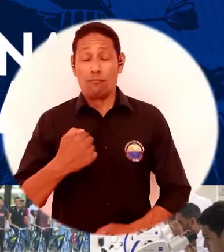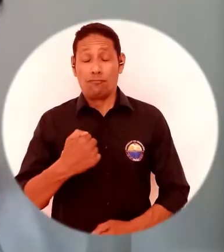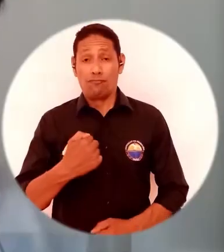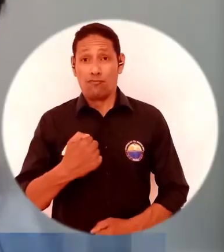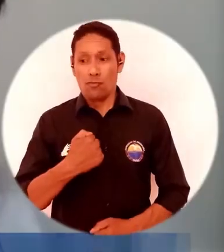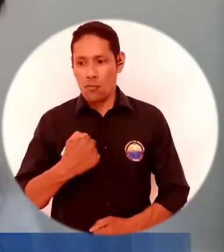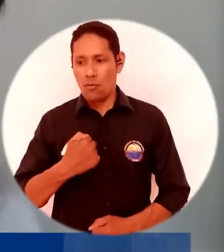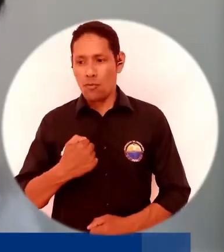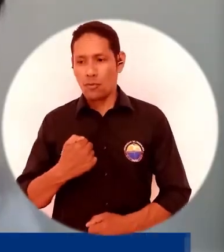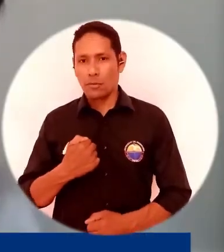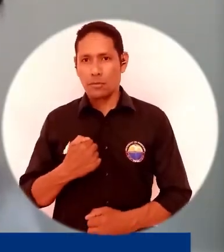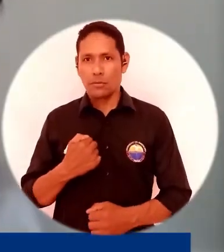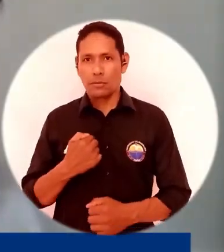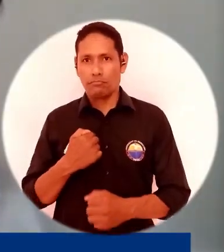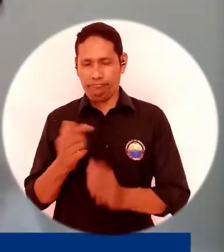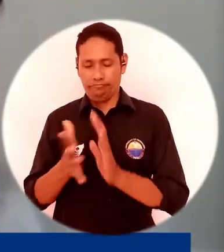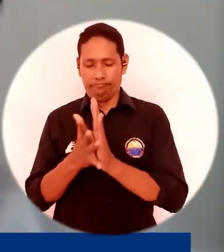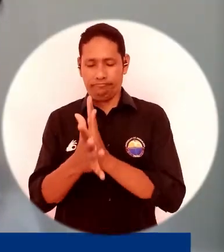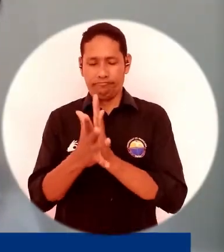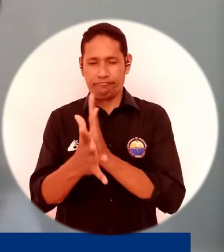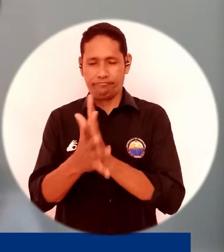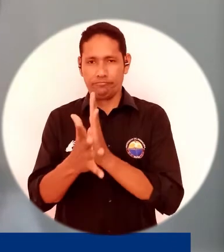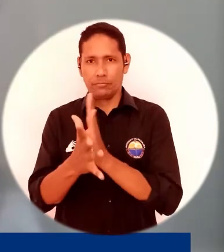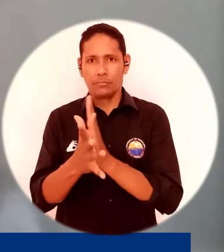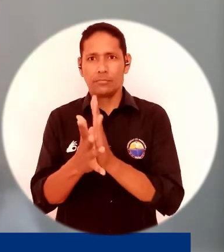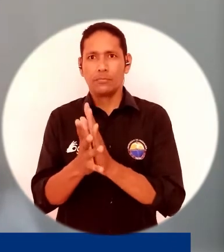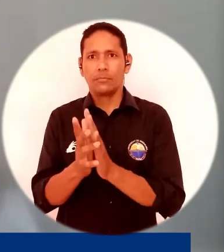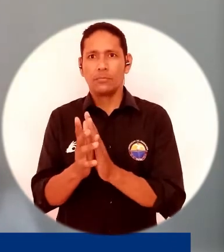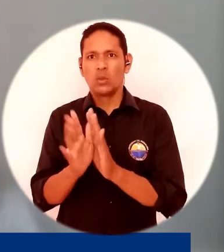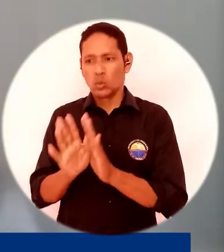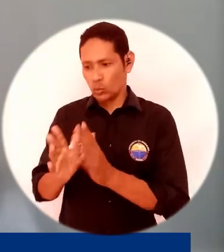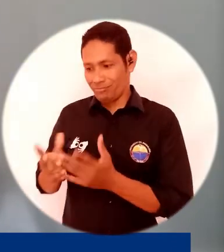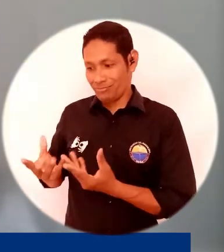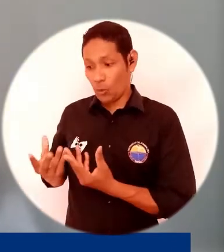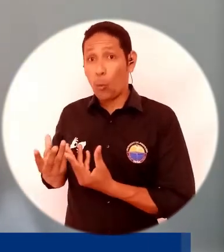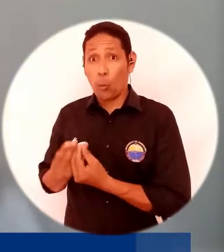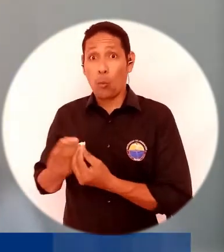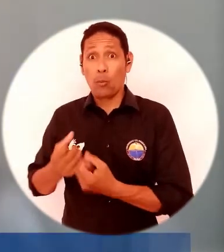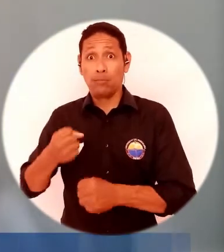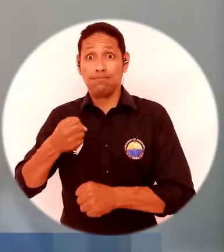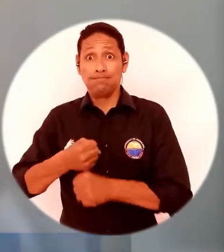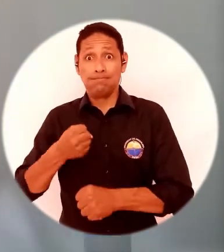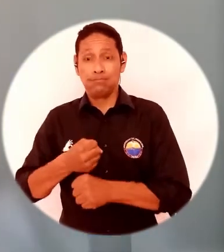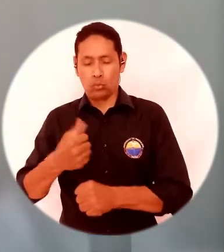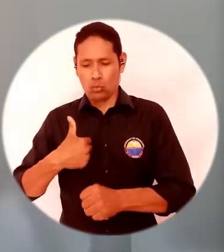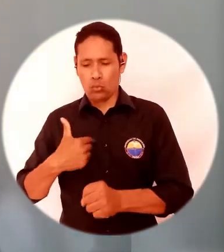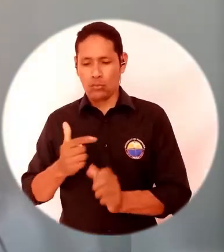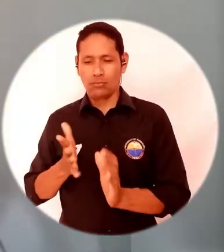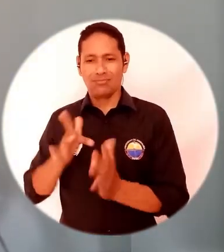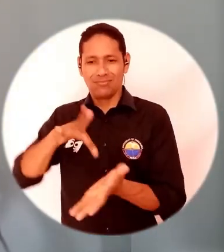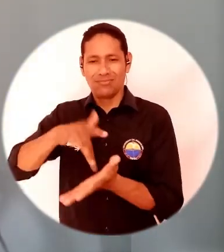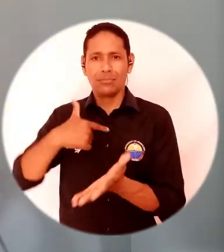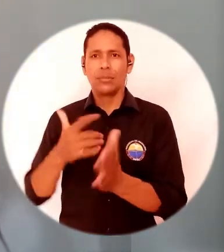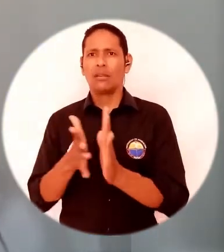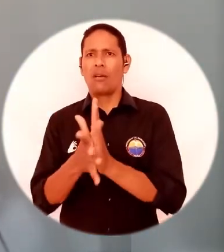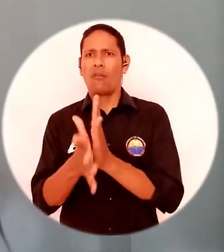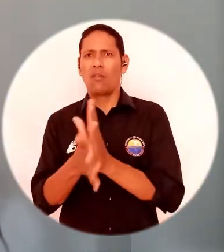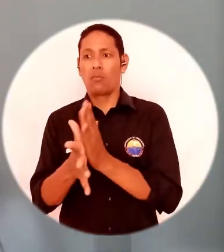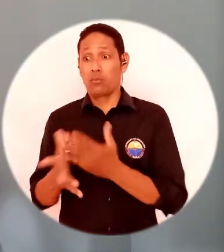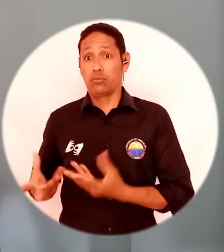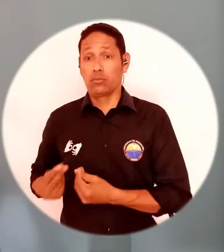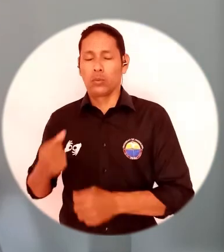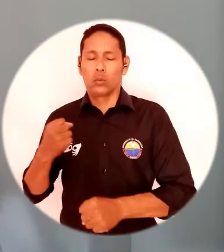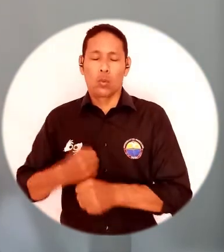Yo voy a asumir la vocería, la vocería de un gran equipo de trabajo,